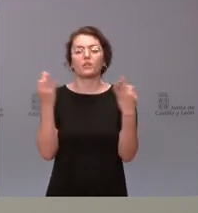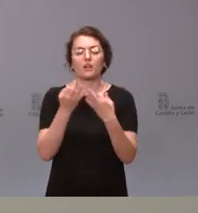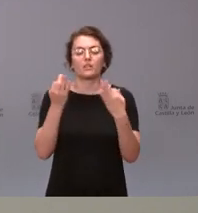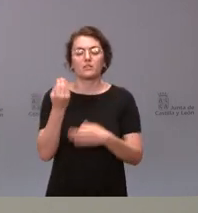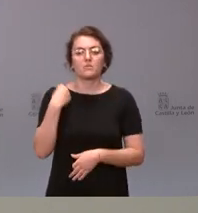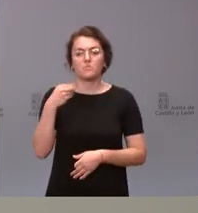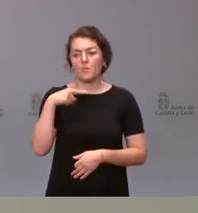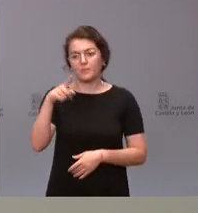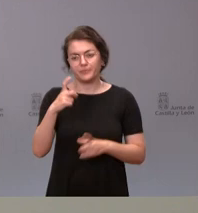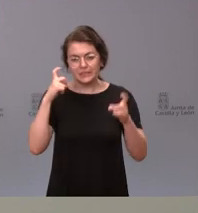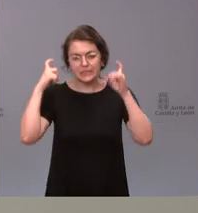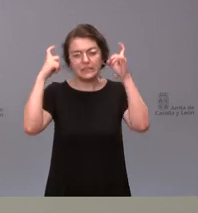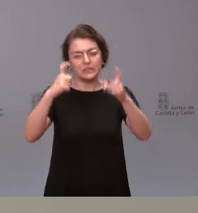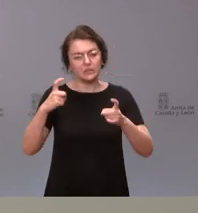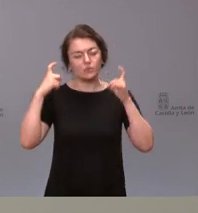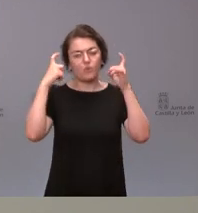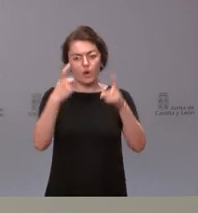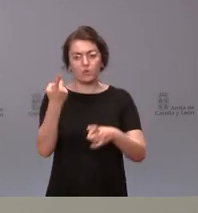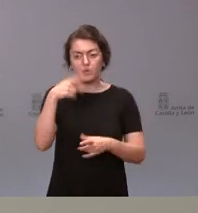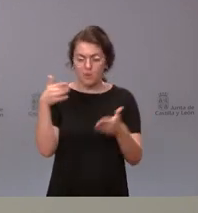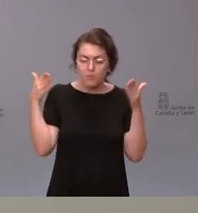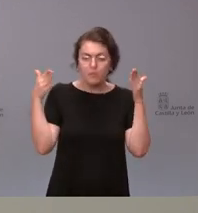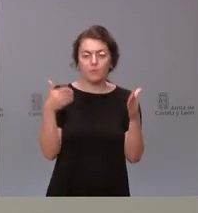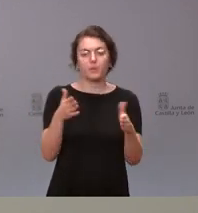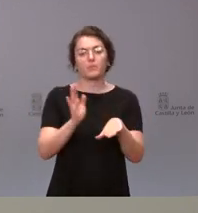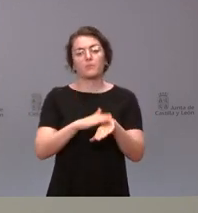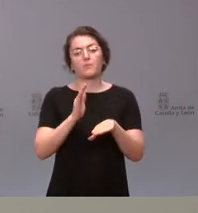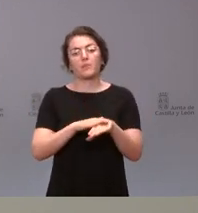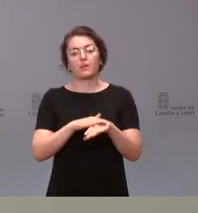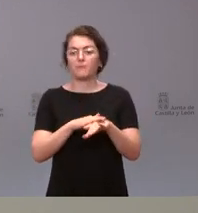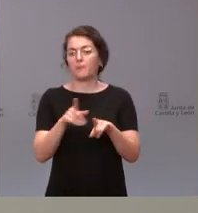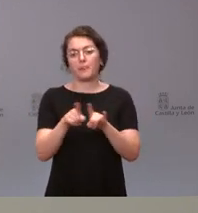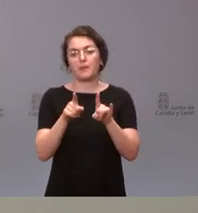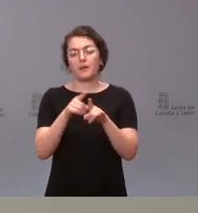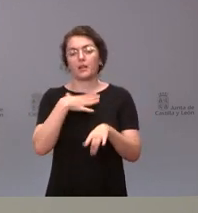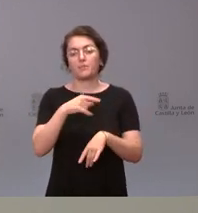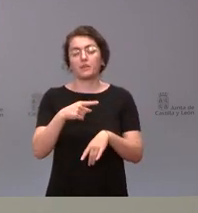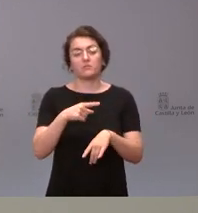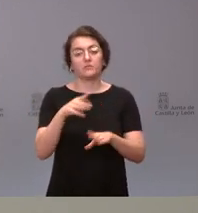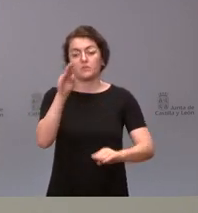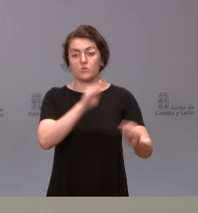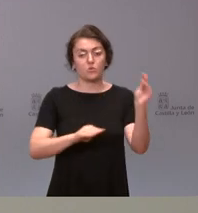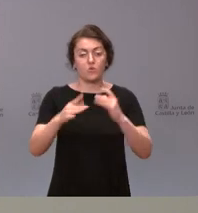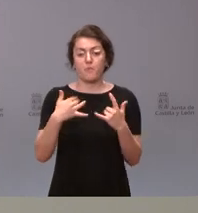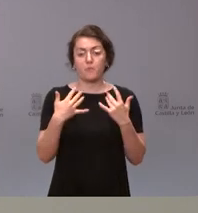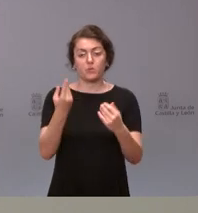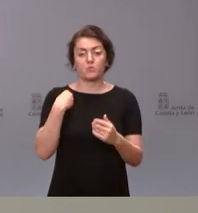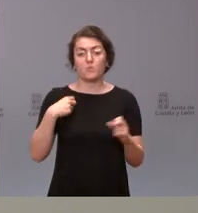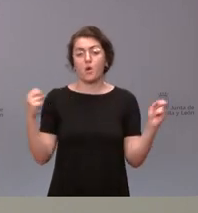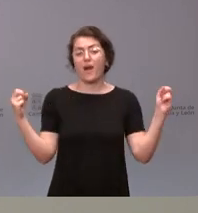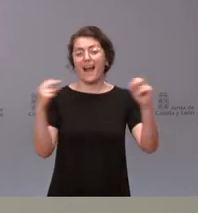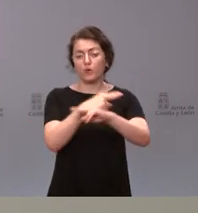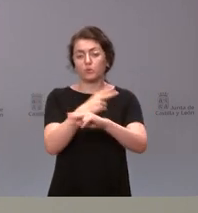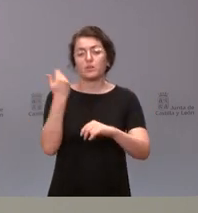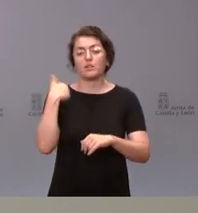todo el esfuerzo necesario y toda la dedicación para que el menor tiempo posible esté esa autovía en condiciones